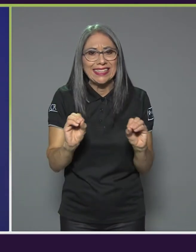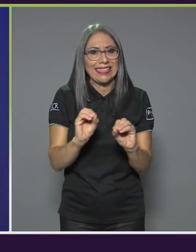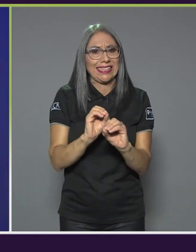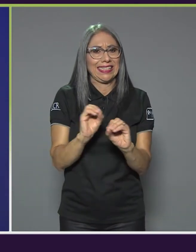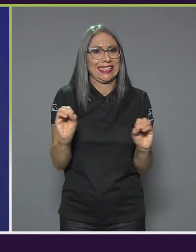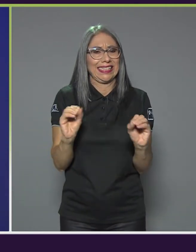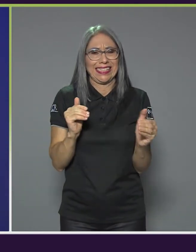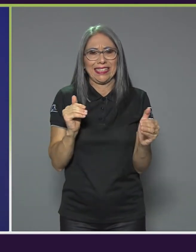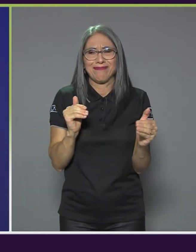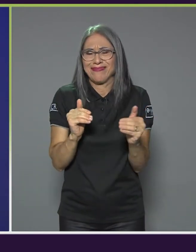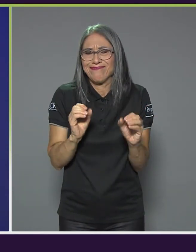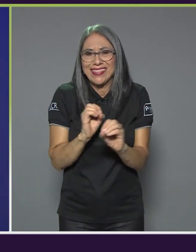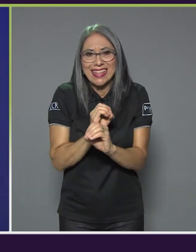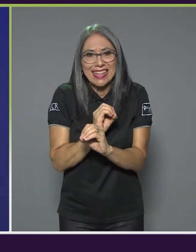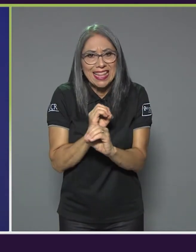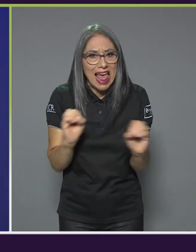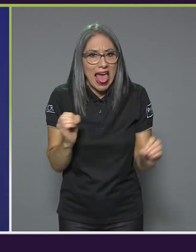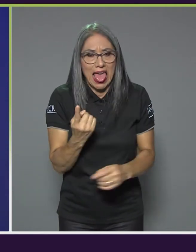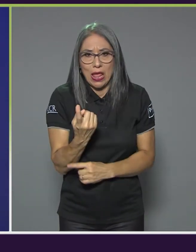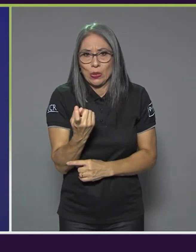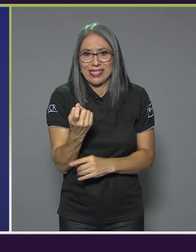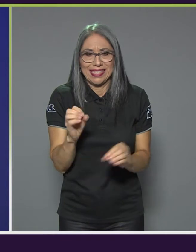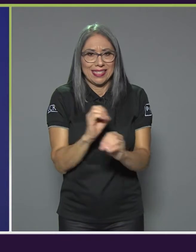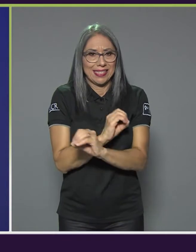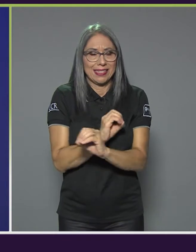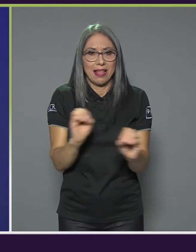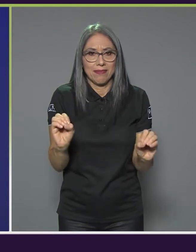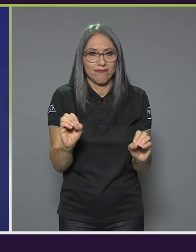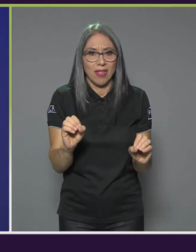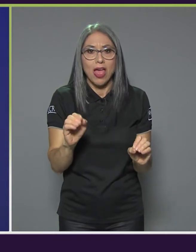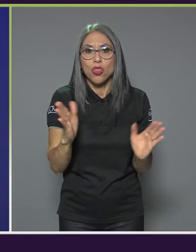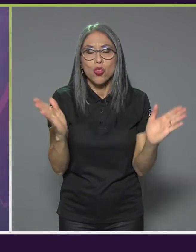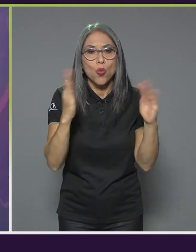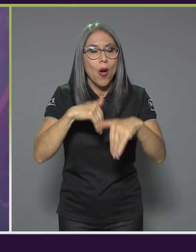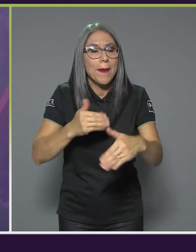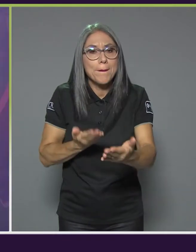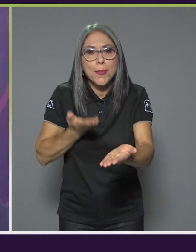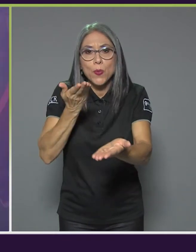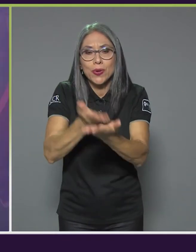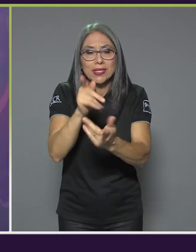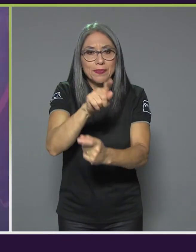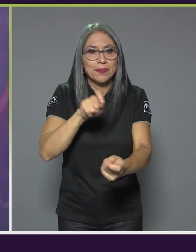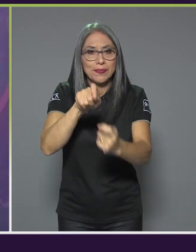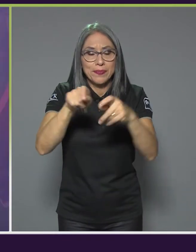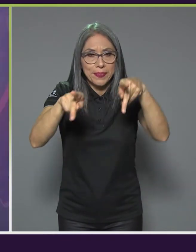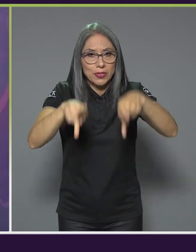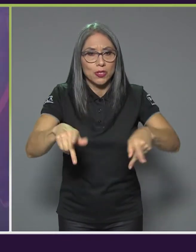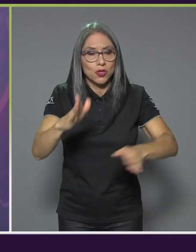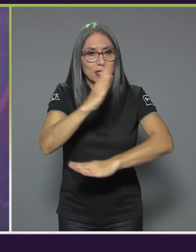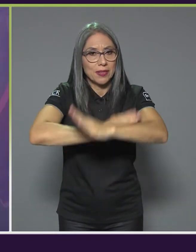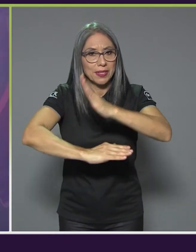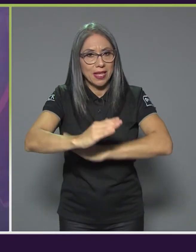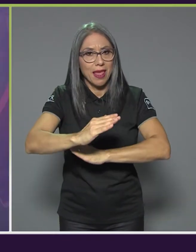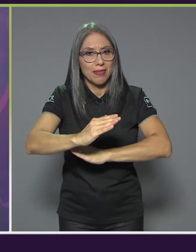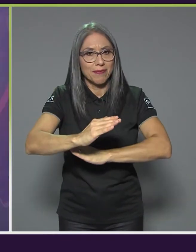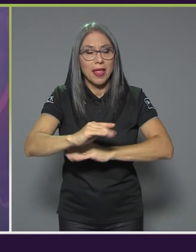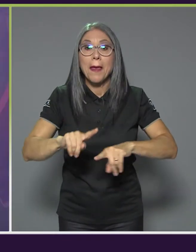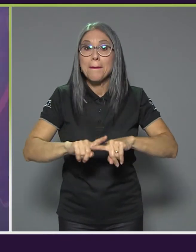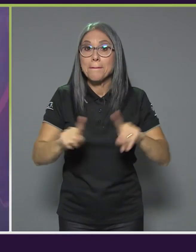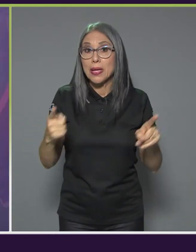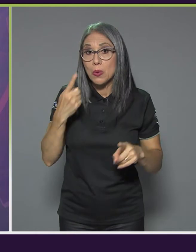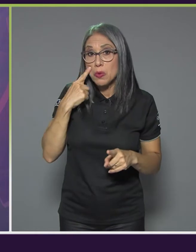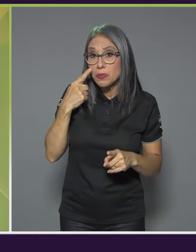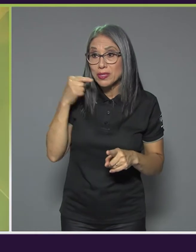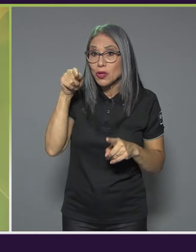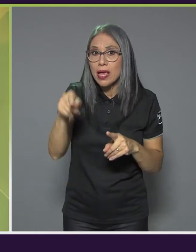total, de las propuestas específicas para las personas con discapacidad. Sí hemos notado que el predominio de los temas